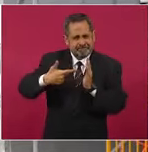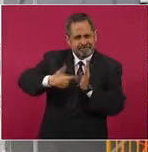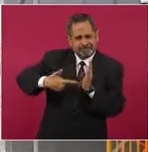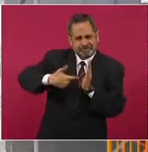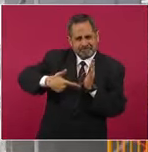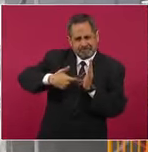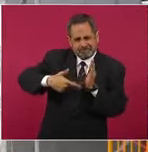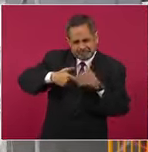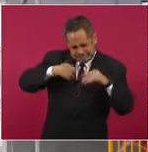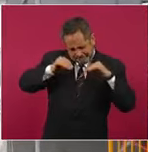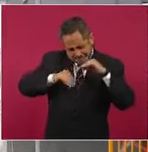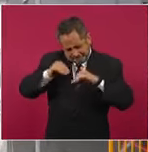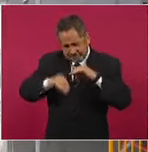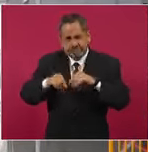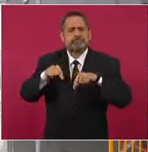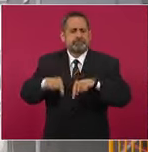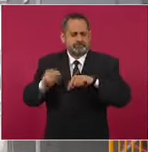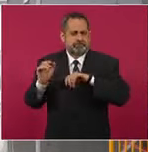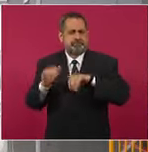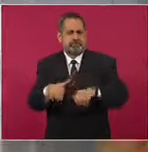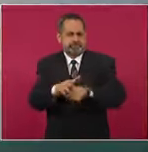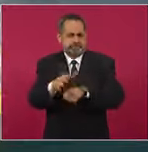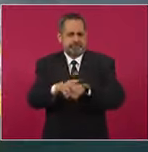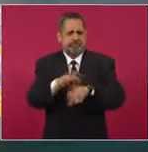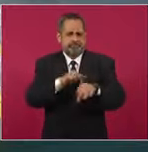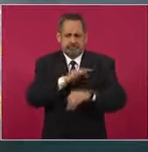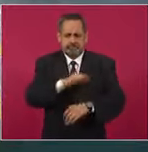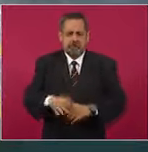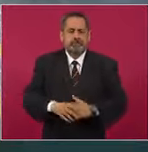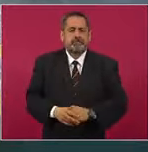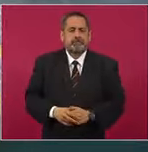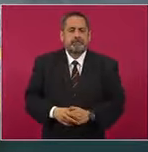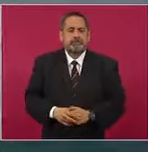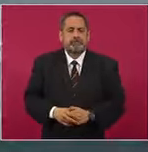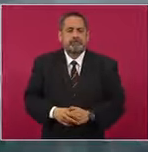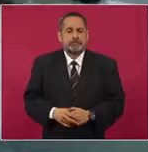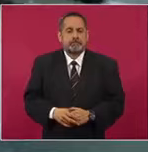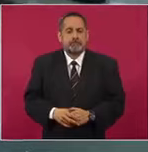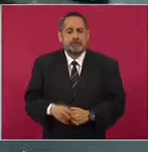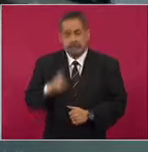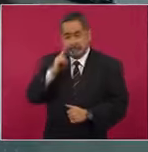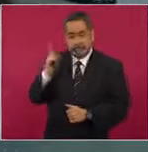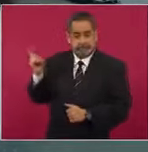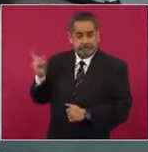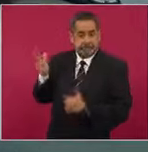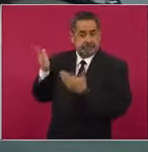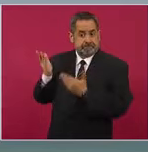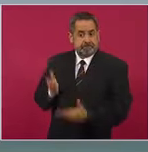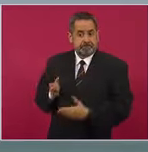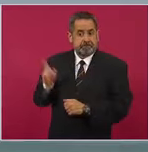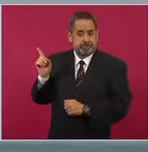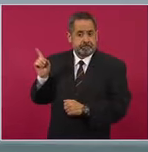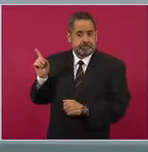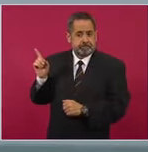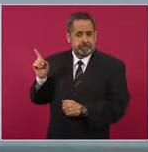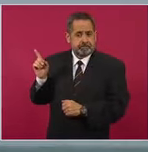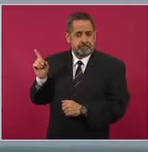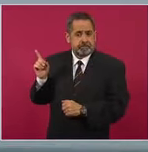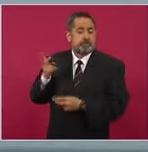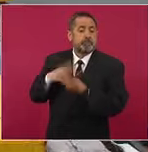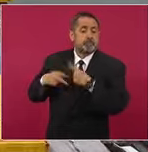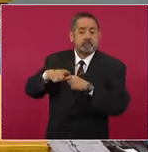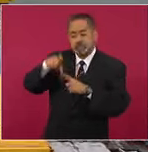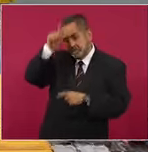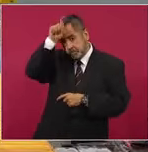y aquí van a encontrar trabajo. Va el reporte. Esta semana arribó al puerto de Dos Bocas la embarcación Happy Sky, proveniente de